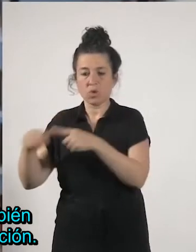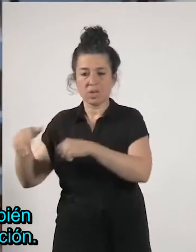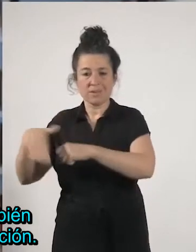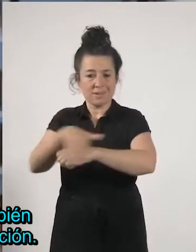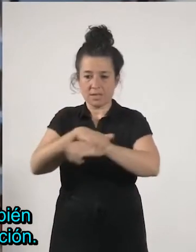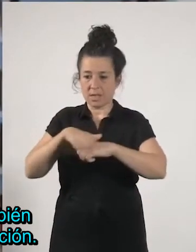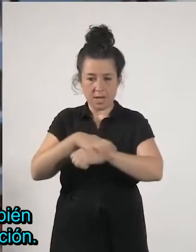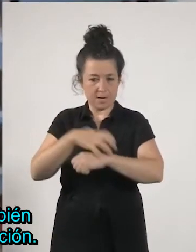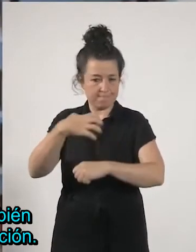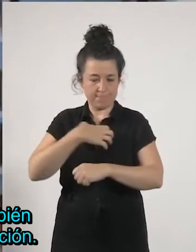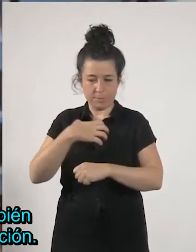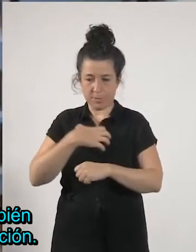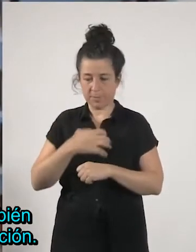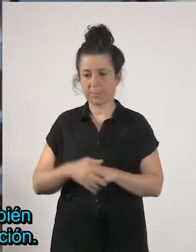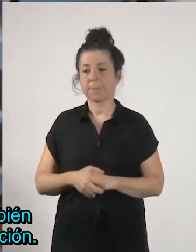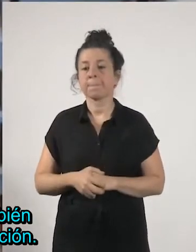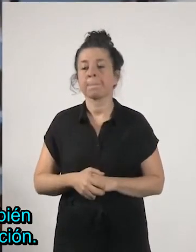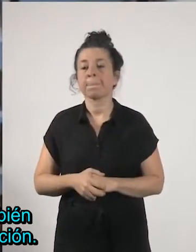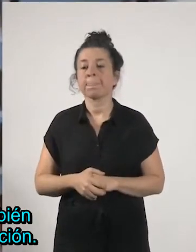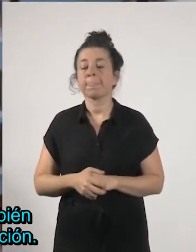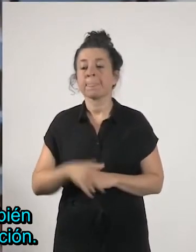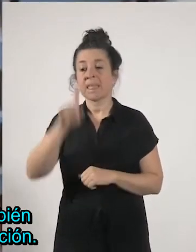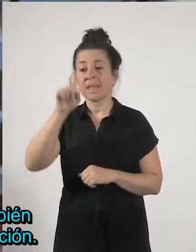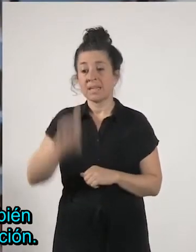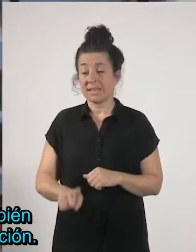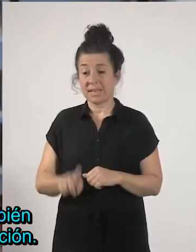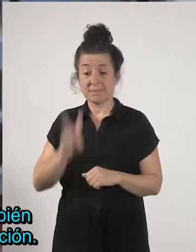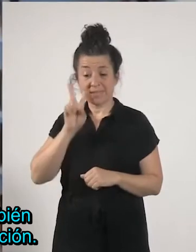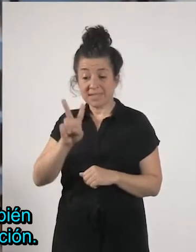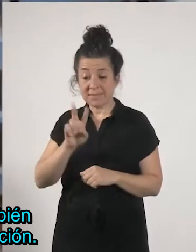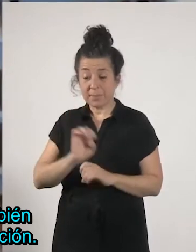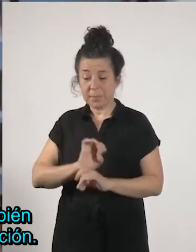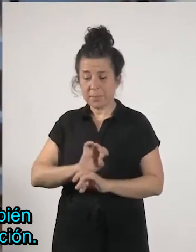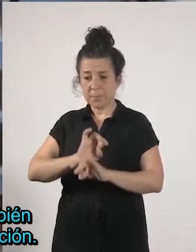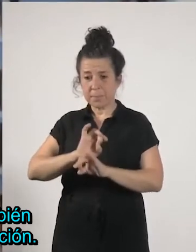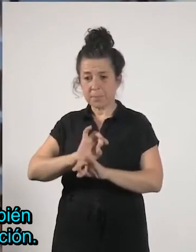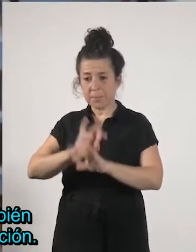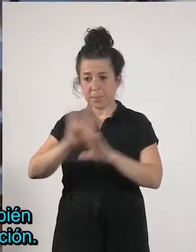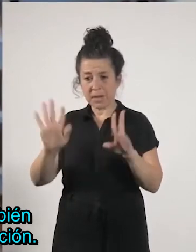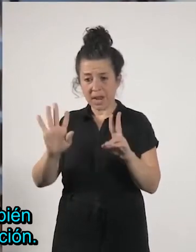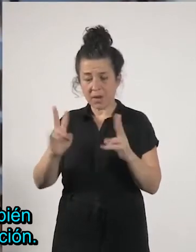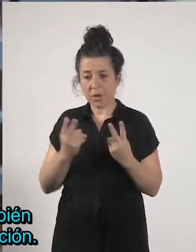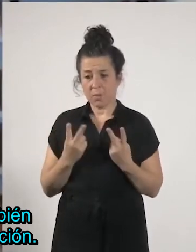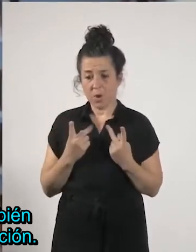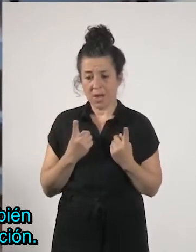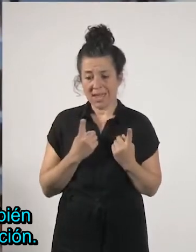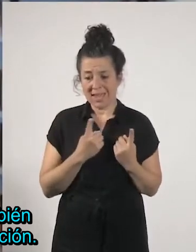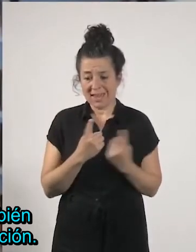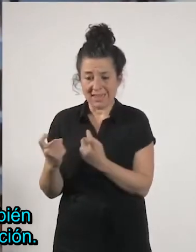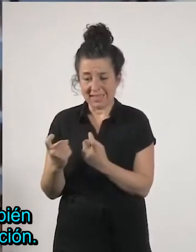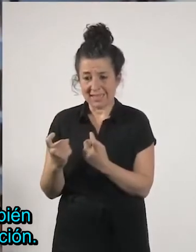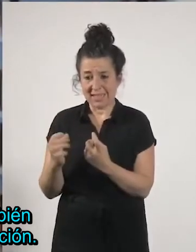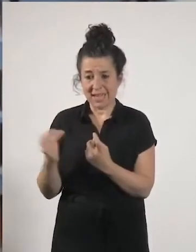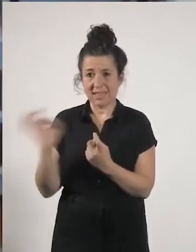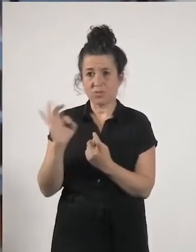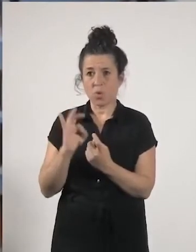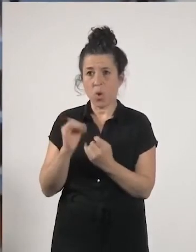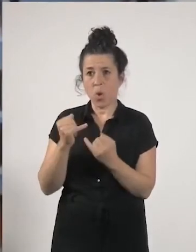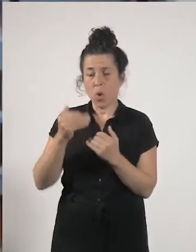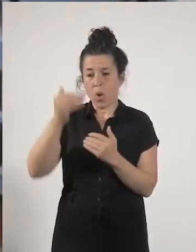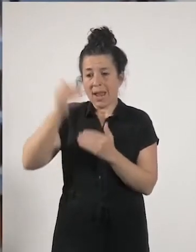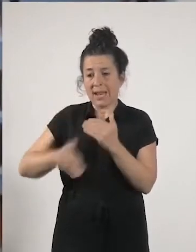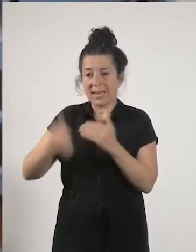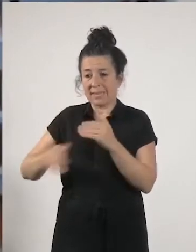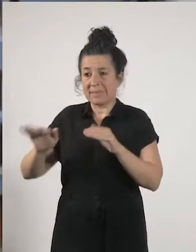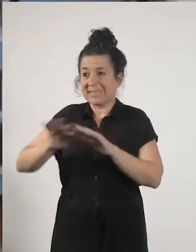sobre la mesa también la necesidad de que ha puesto sobre la mesa los límites y los males de la globalización es